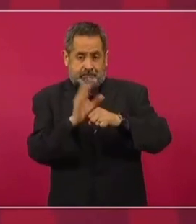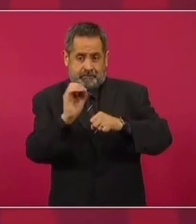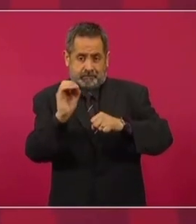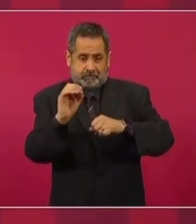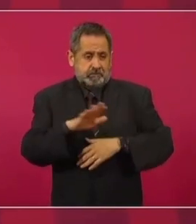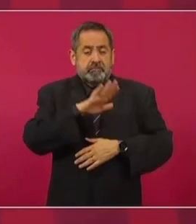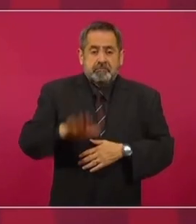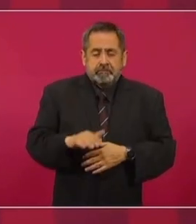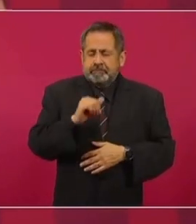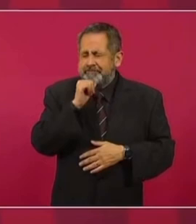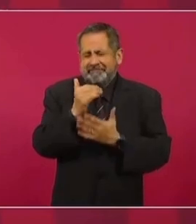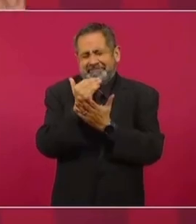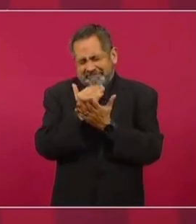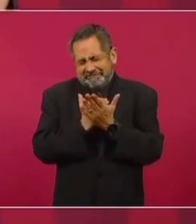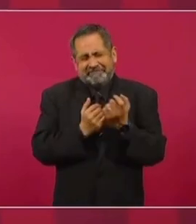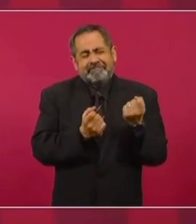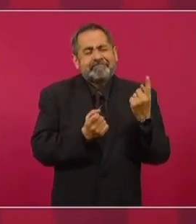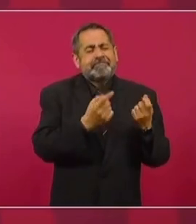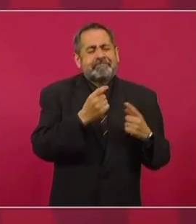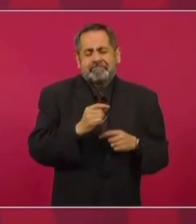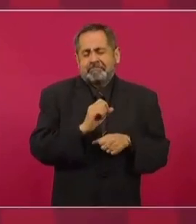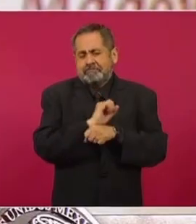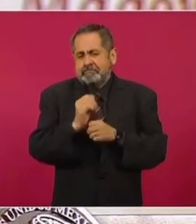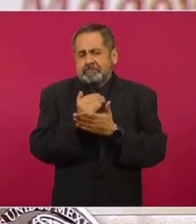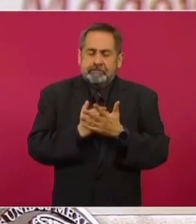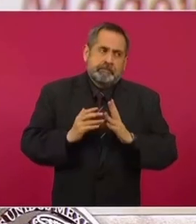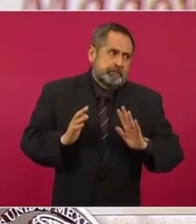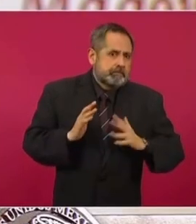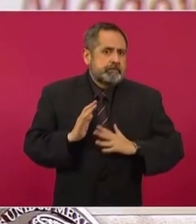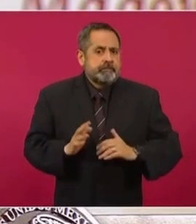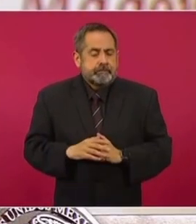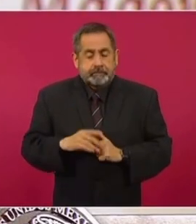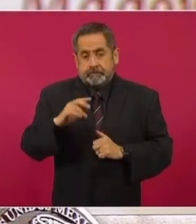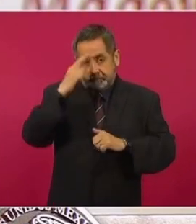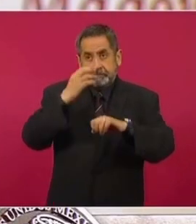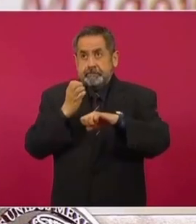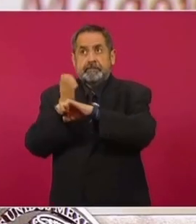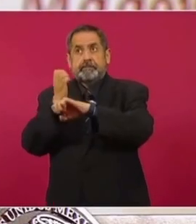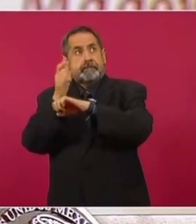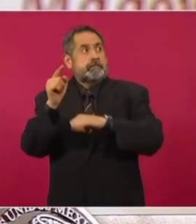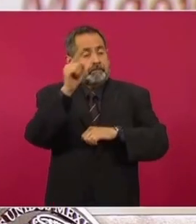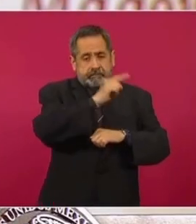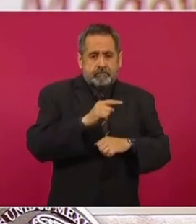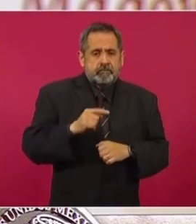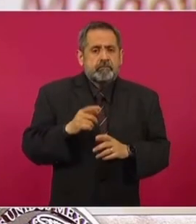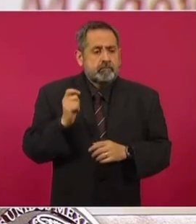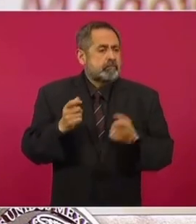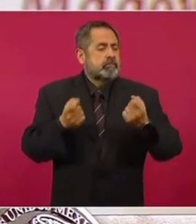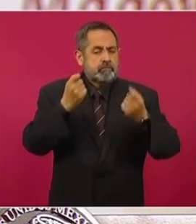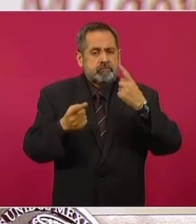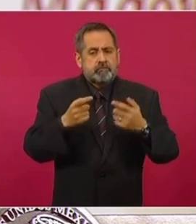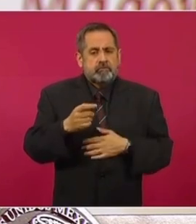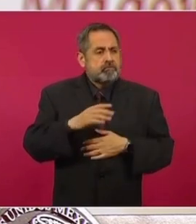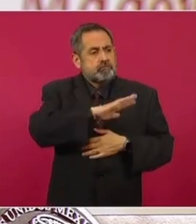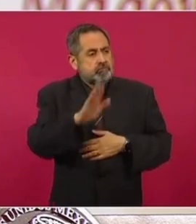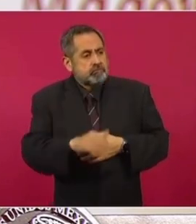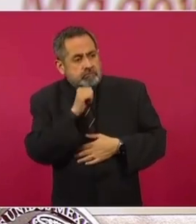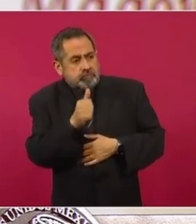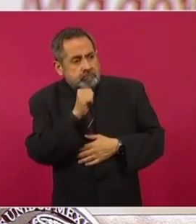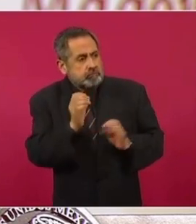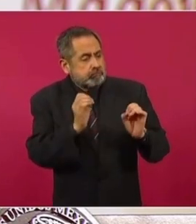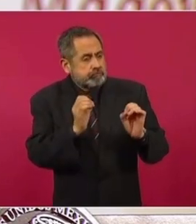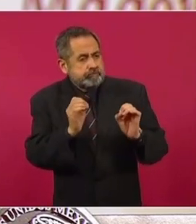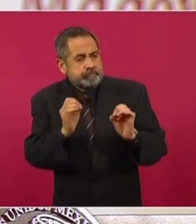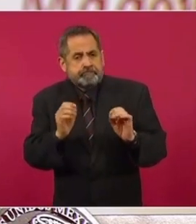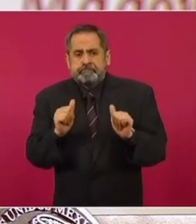letalidad con este virus. Hay estados, por ejemplo, en los reportes diarios, que han tenido desde hace ya varios días sus defunciones en cero y se mantiene